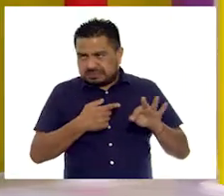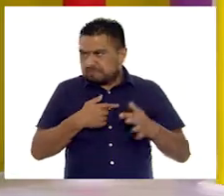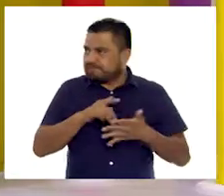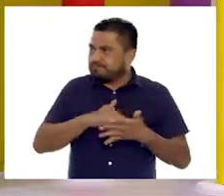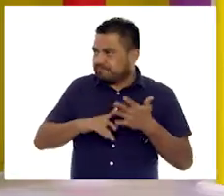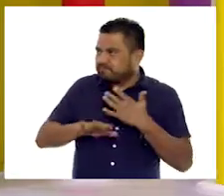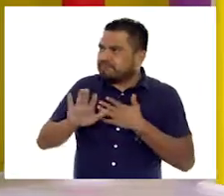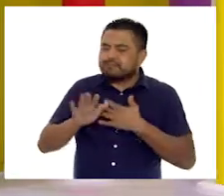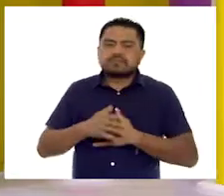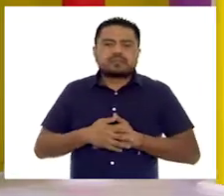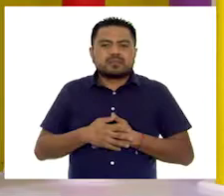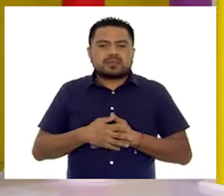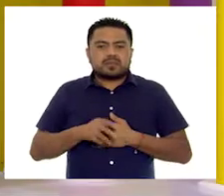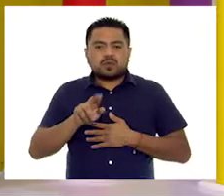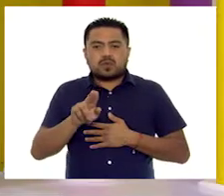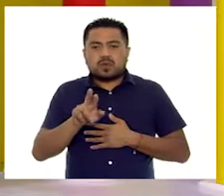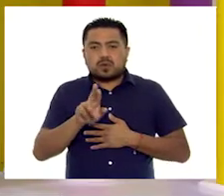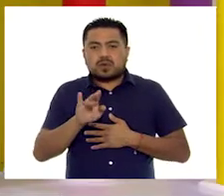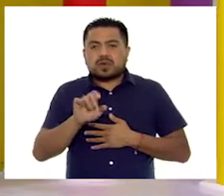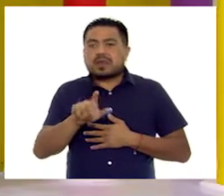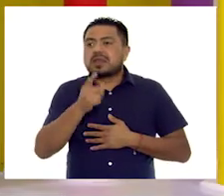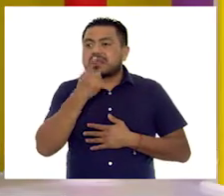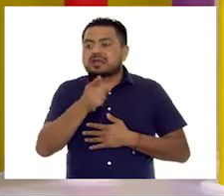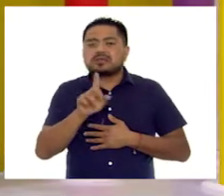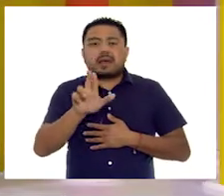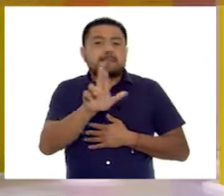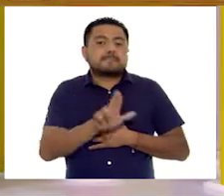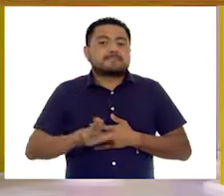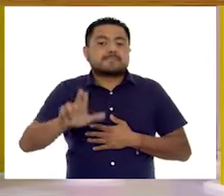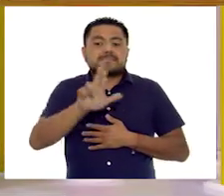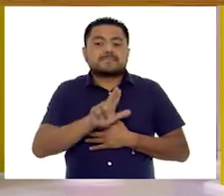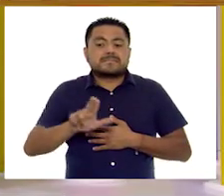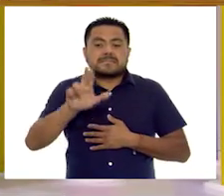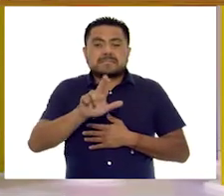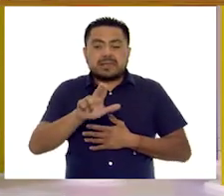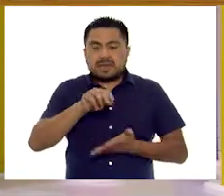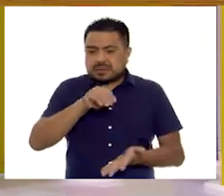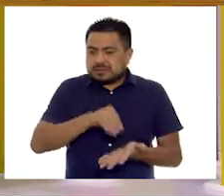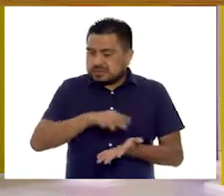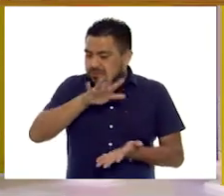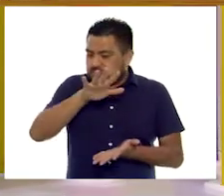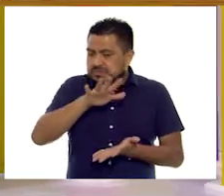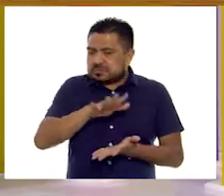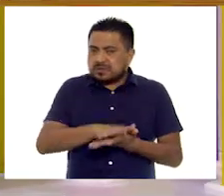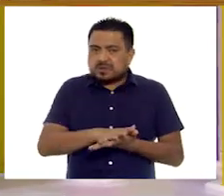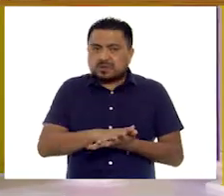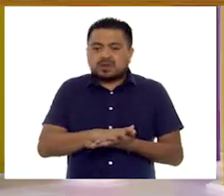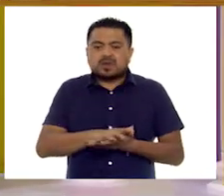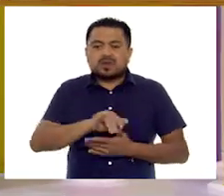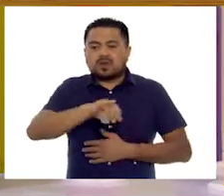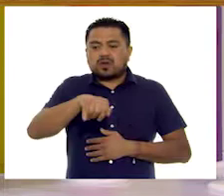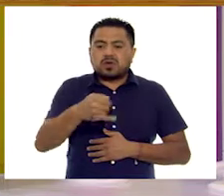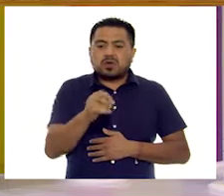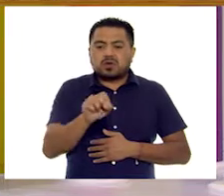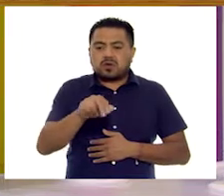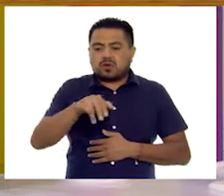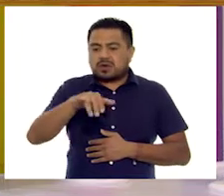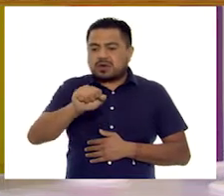Uriel dice que el martes registró que Jonás,